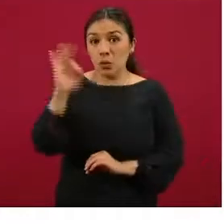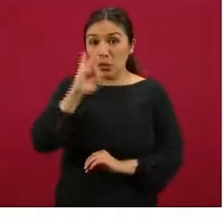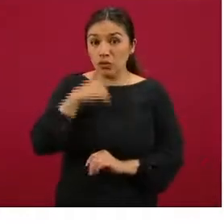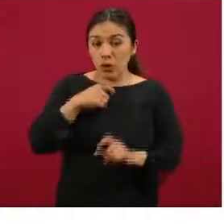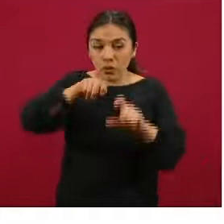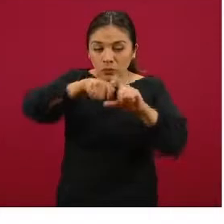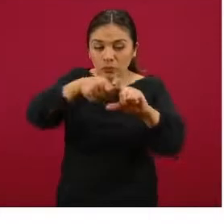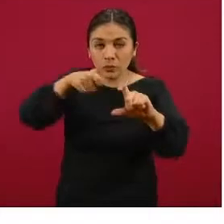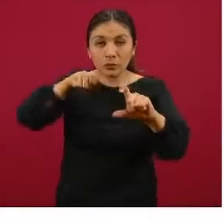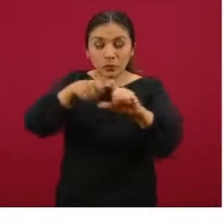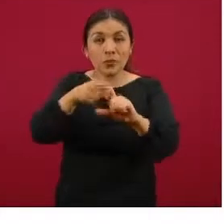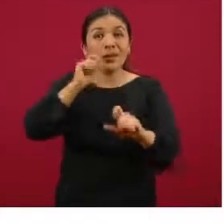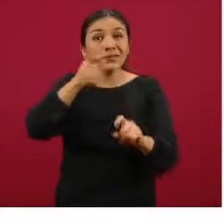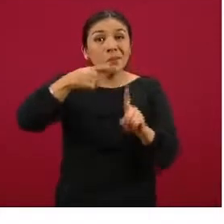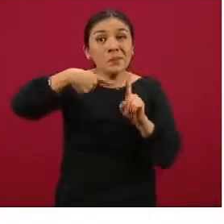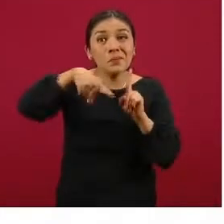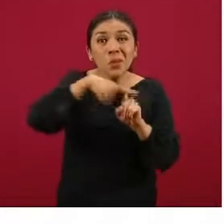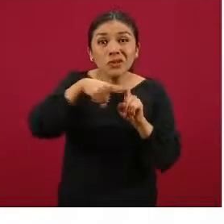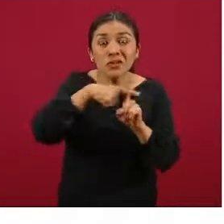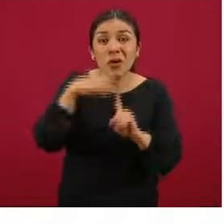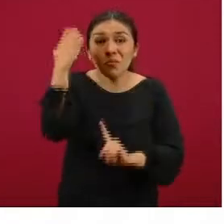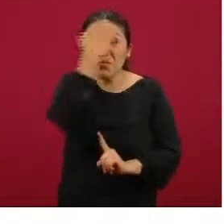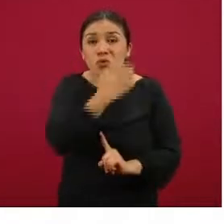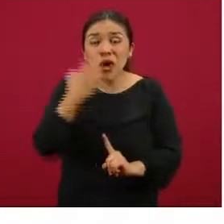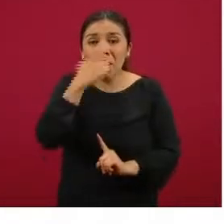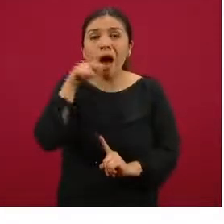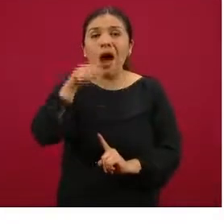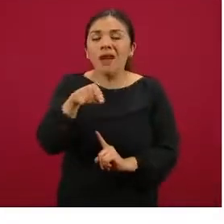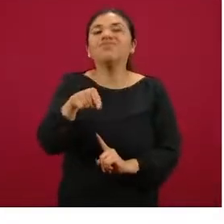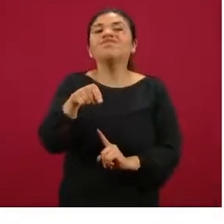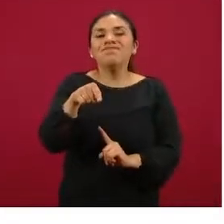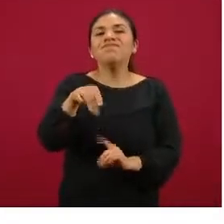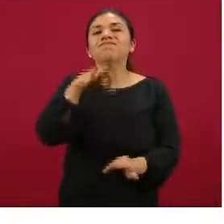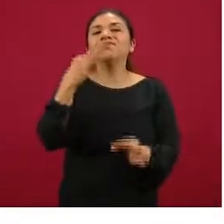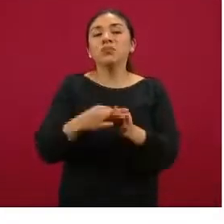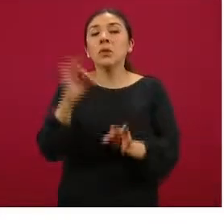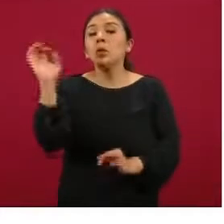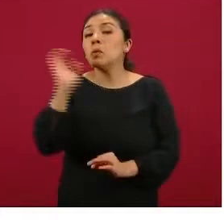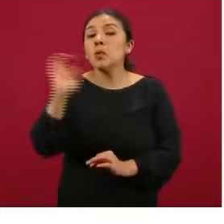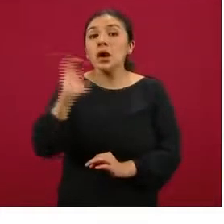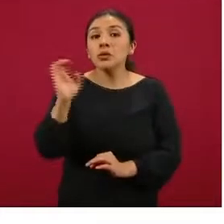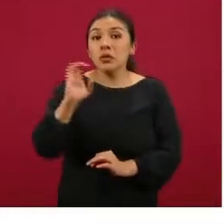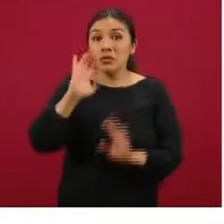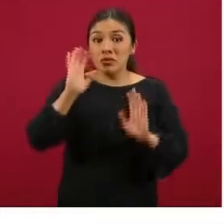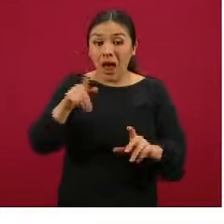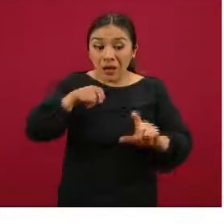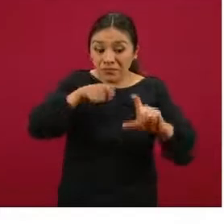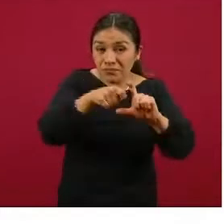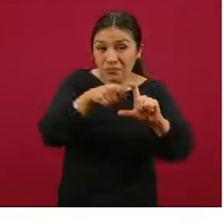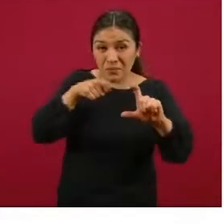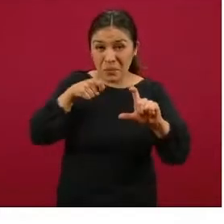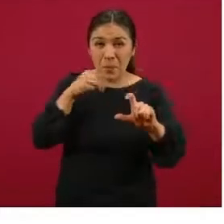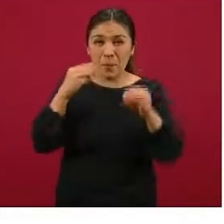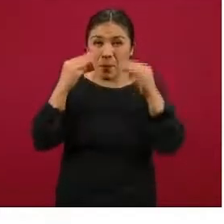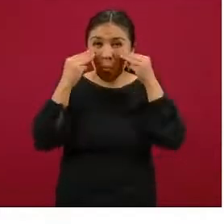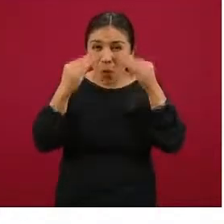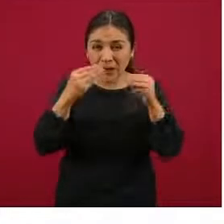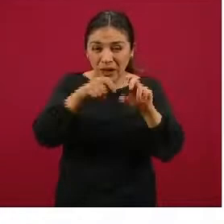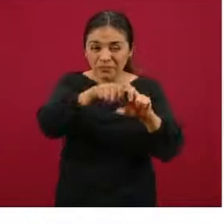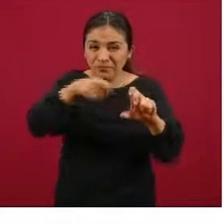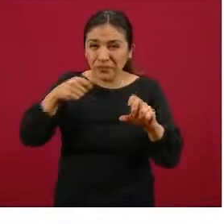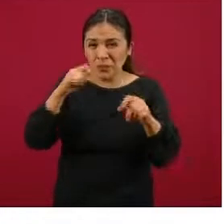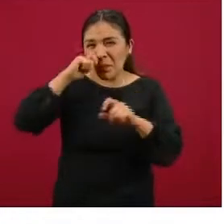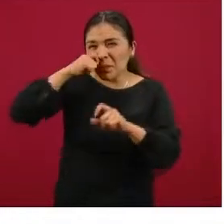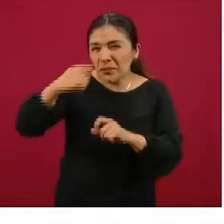tenemos positiva, lo que la prueba nos está diciendo es que en el momento en que se tomó la prueba, en el momento en que se